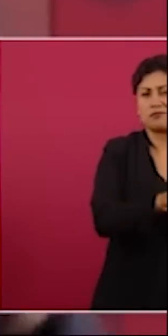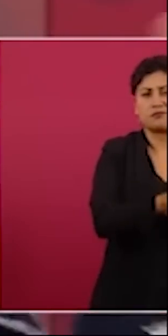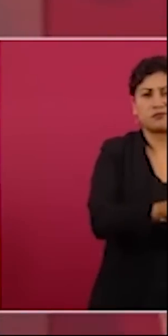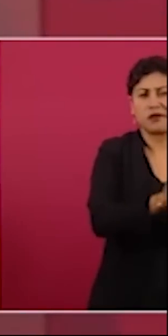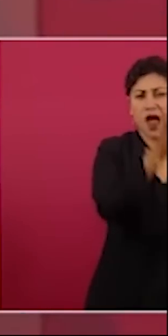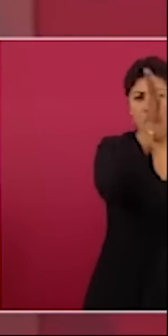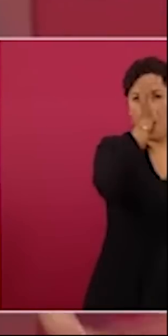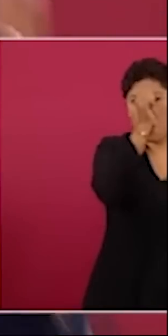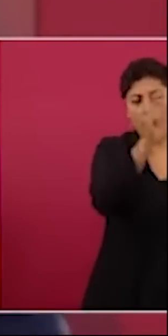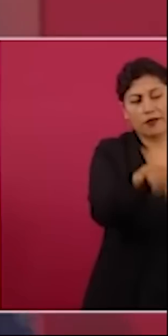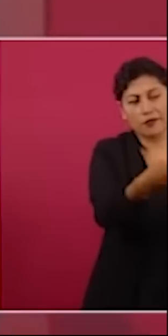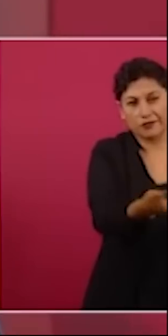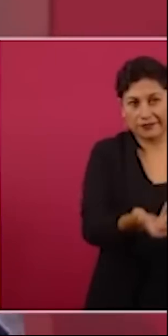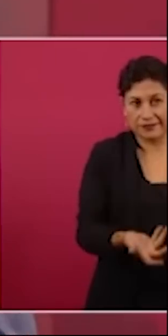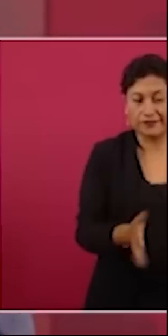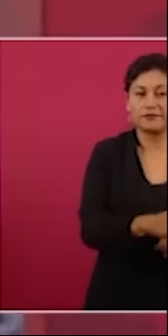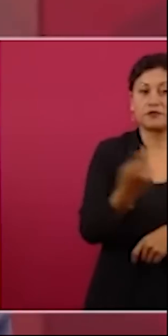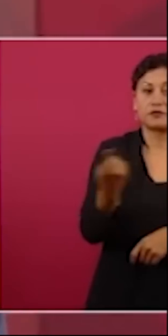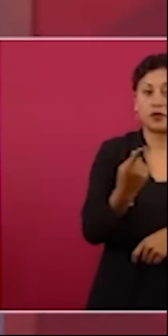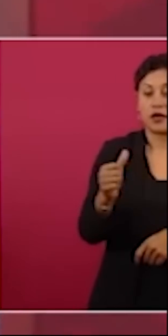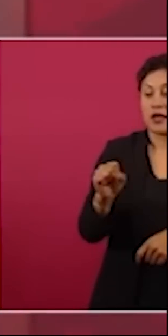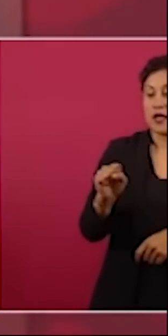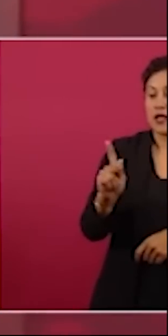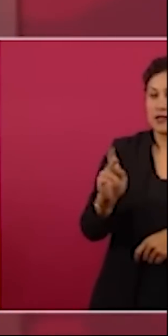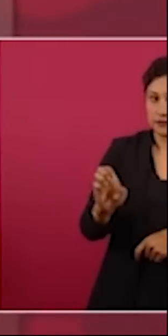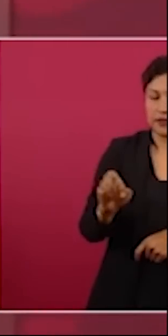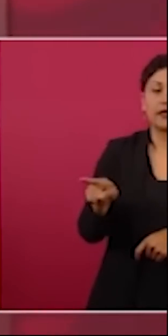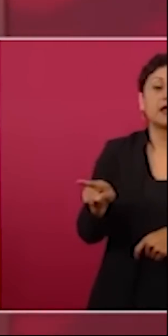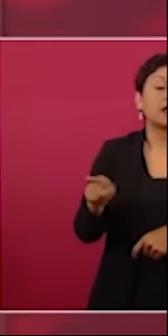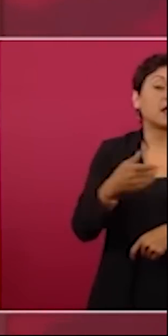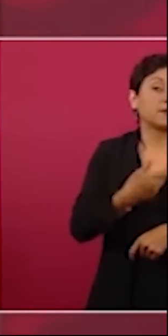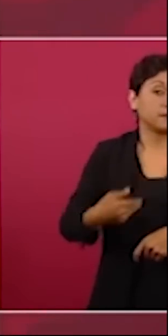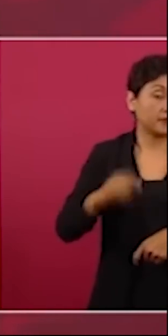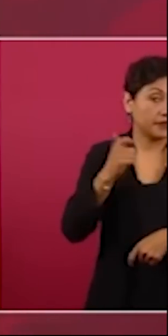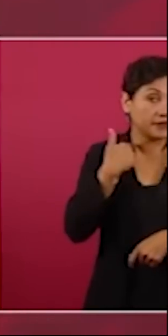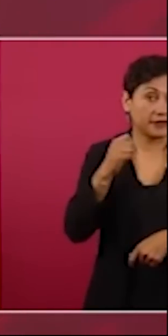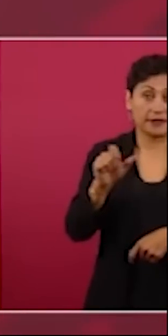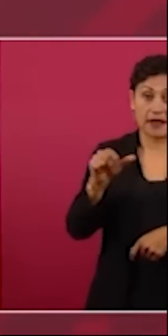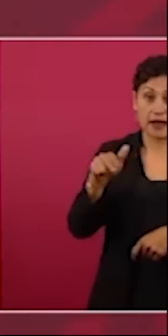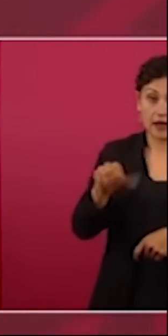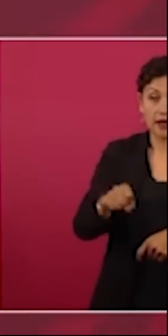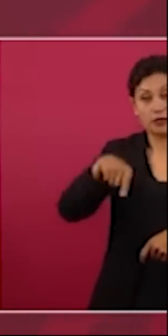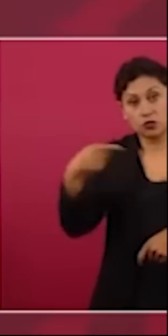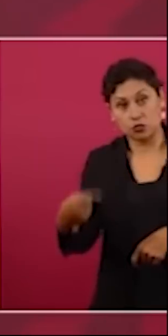porque Aspe el hermano de salinas eran los encargados